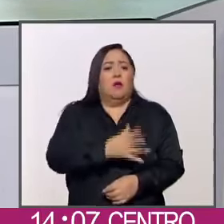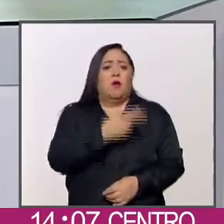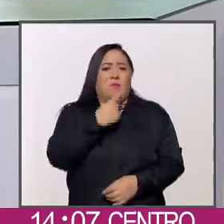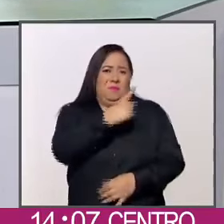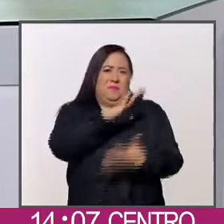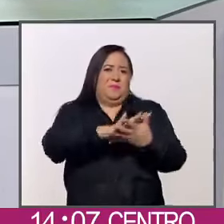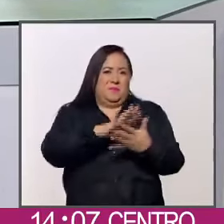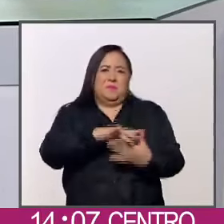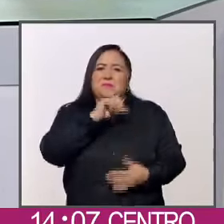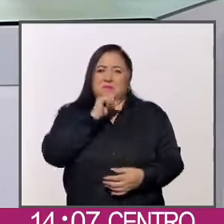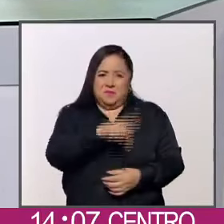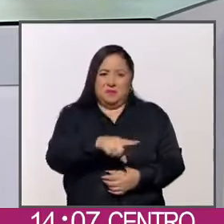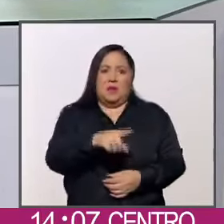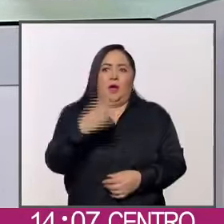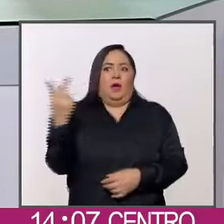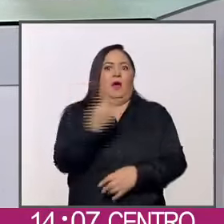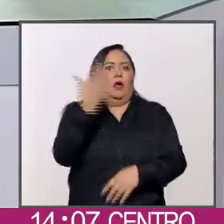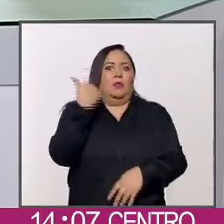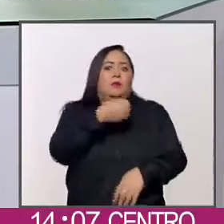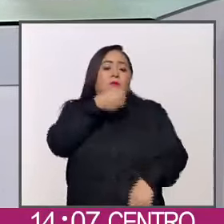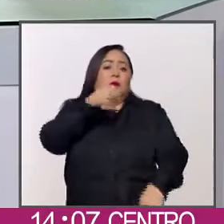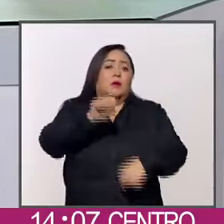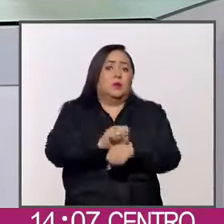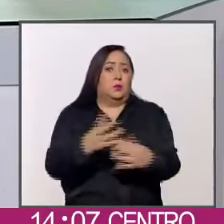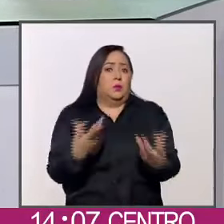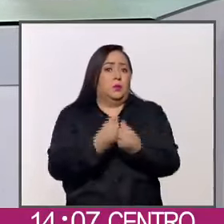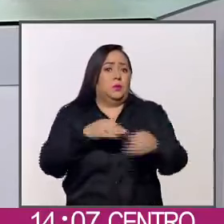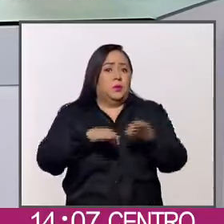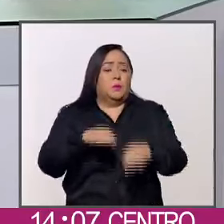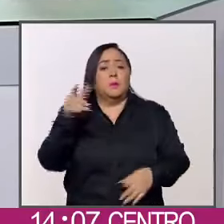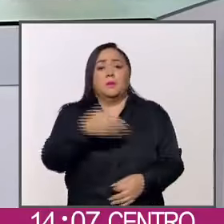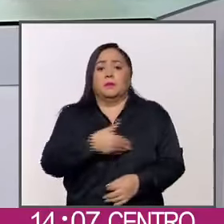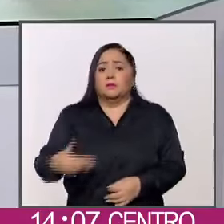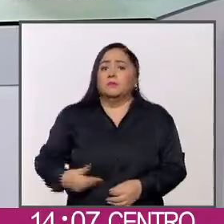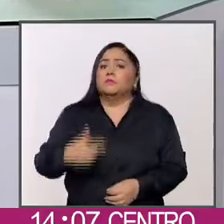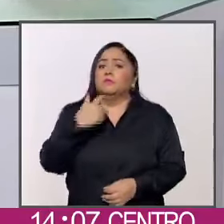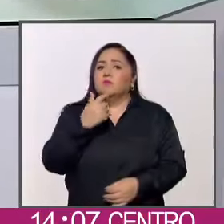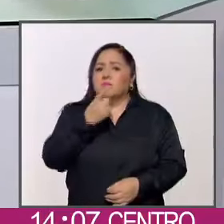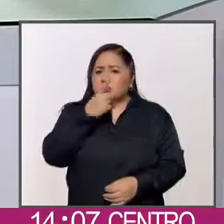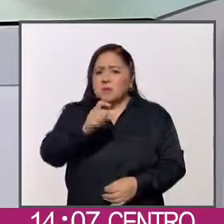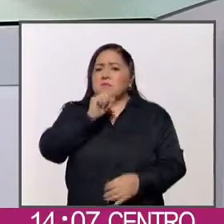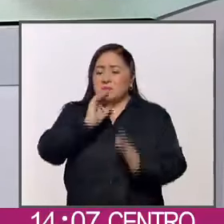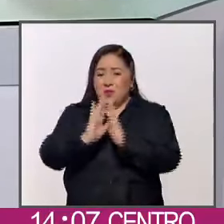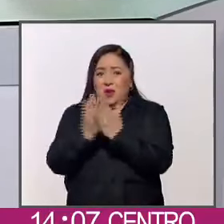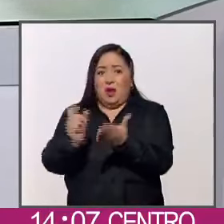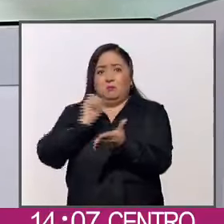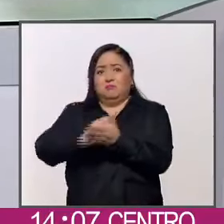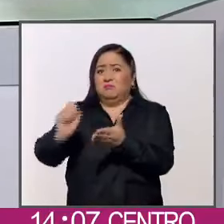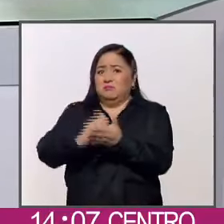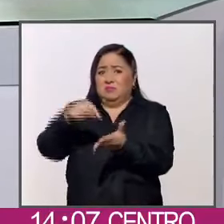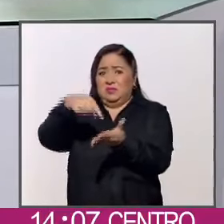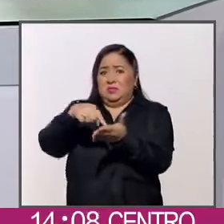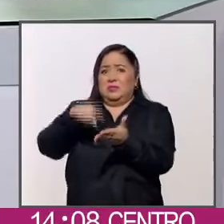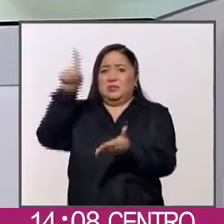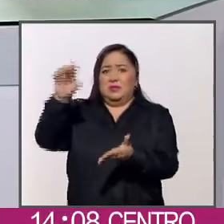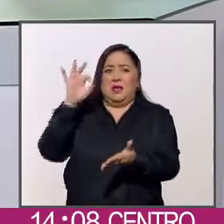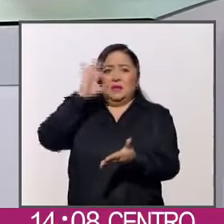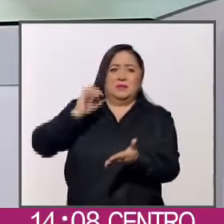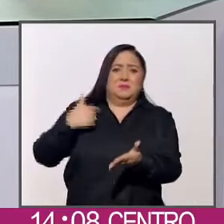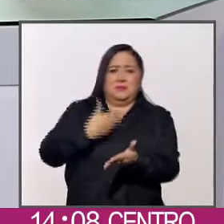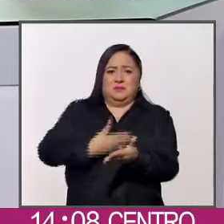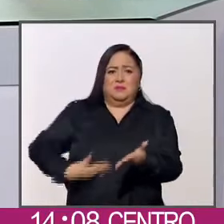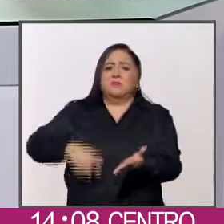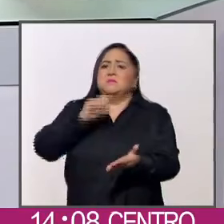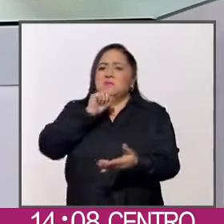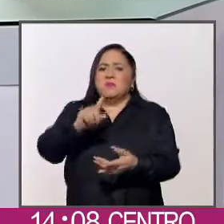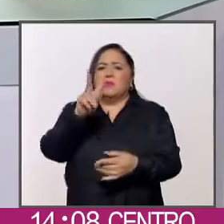García Luna, quien era su flamante secretario de Seguridad Pública. El presidente López Obrador escribe también del contubernio de Calderón con algunos medios